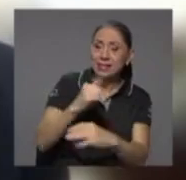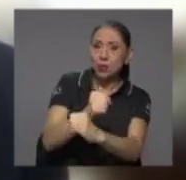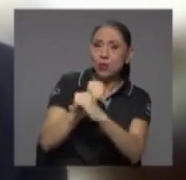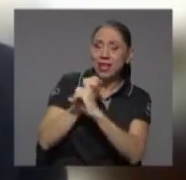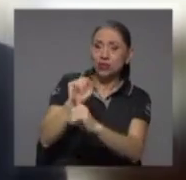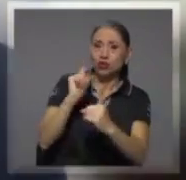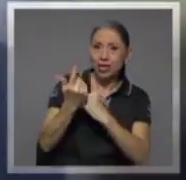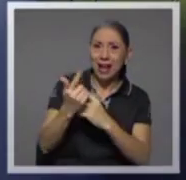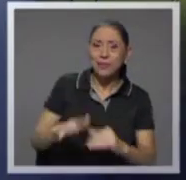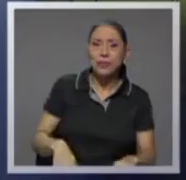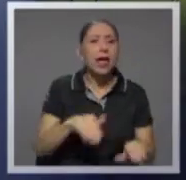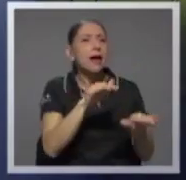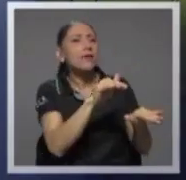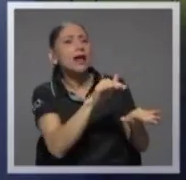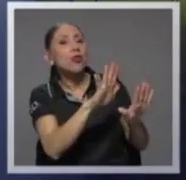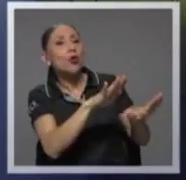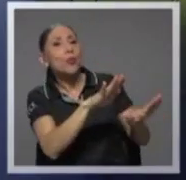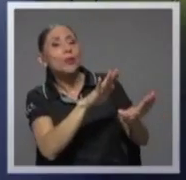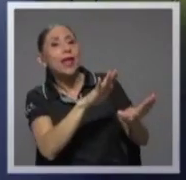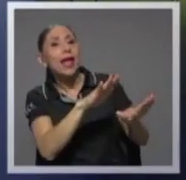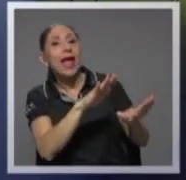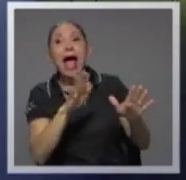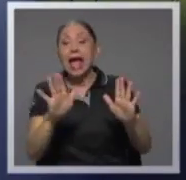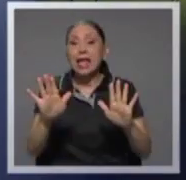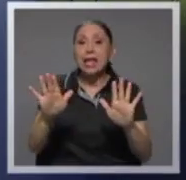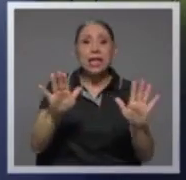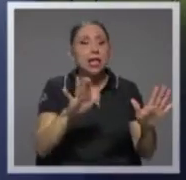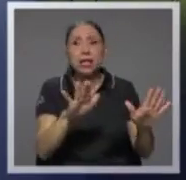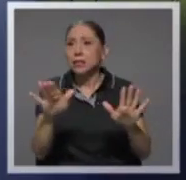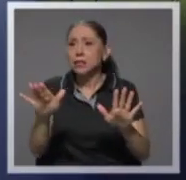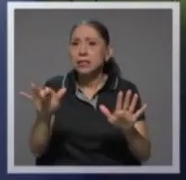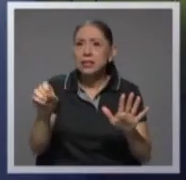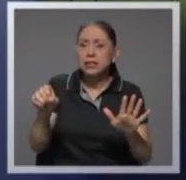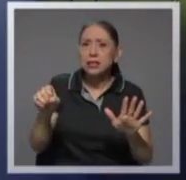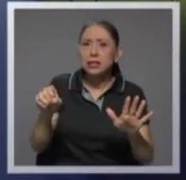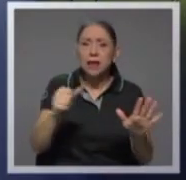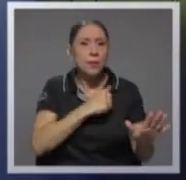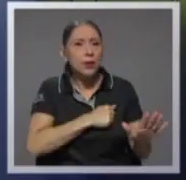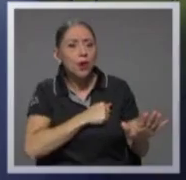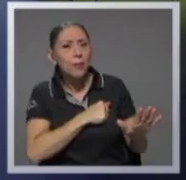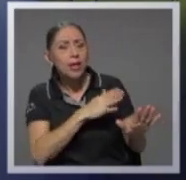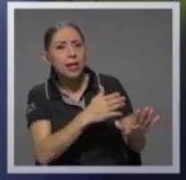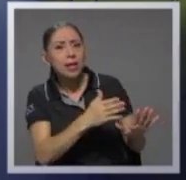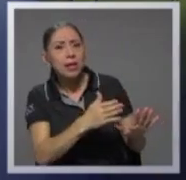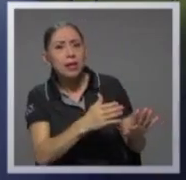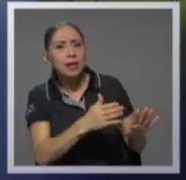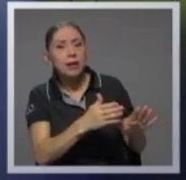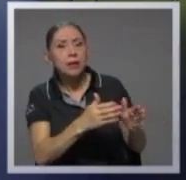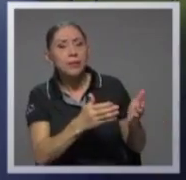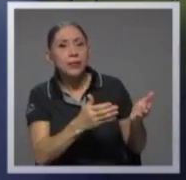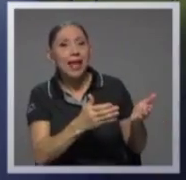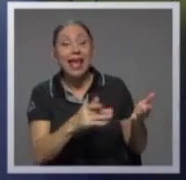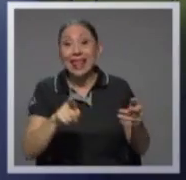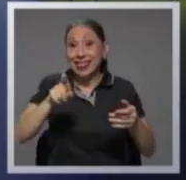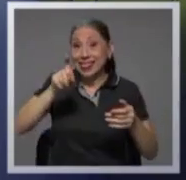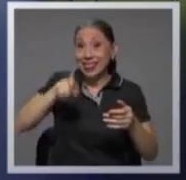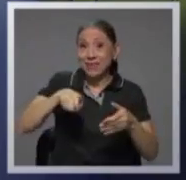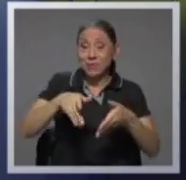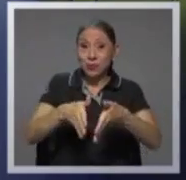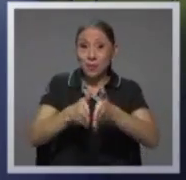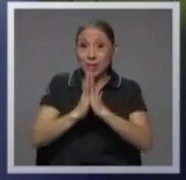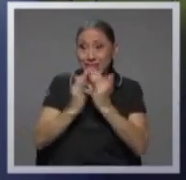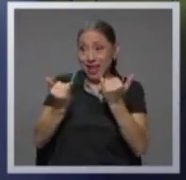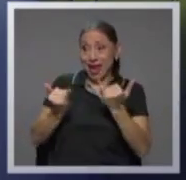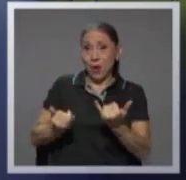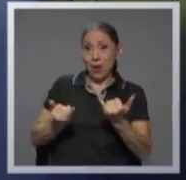social y sigue siendo Fernando y sí, perdóname don Rafael tenemos que pedirle al